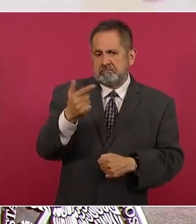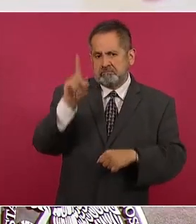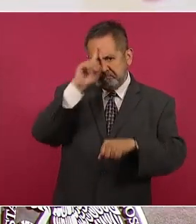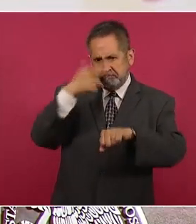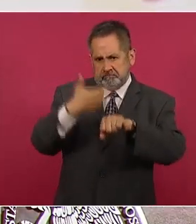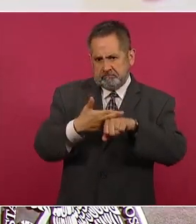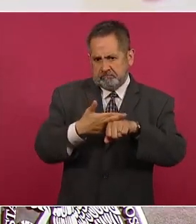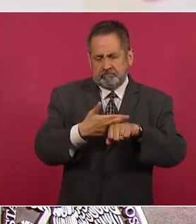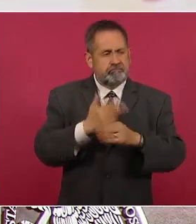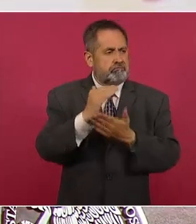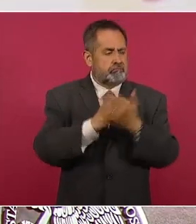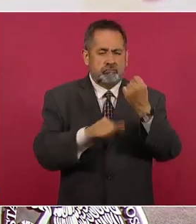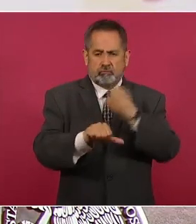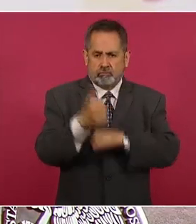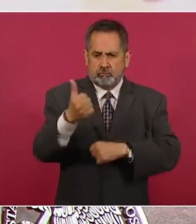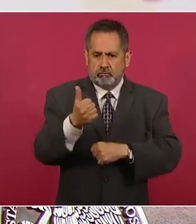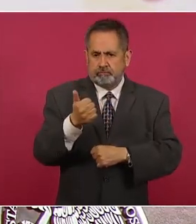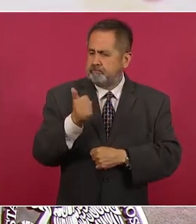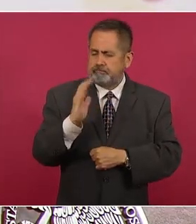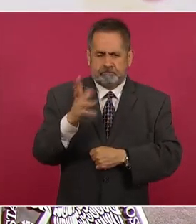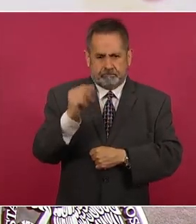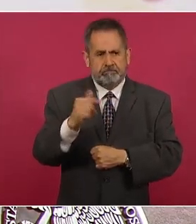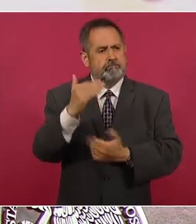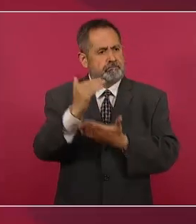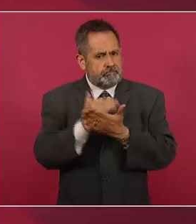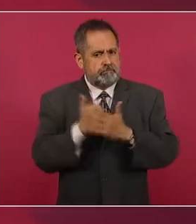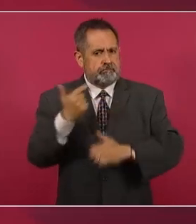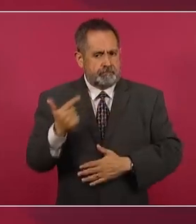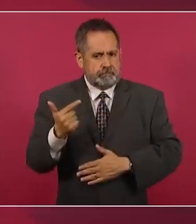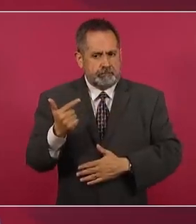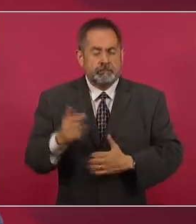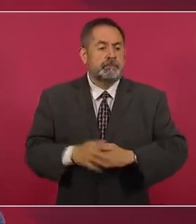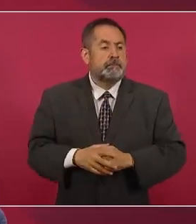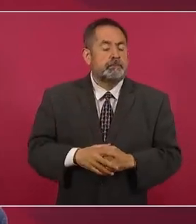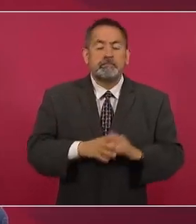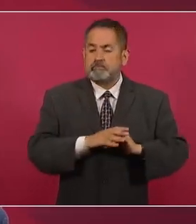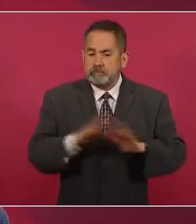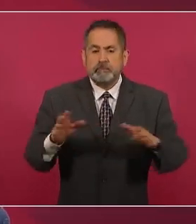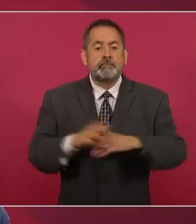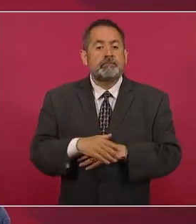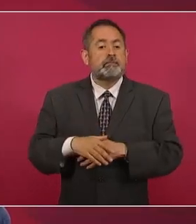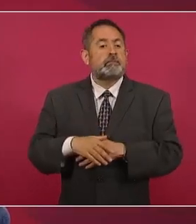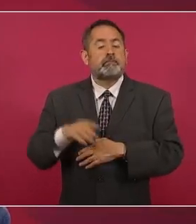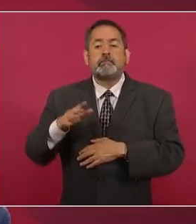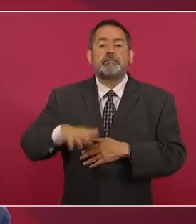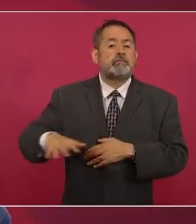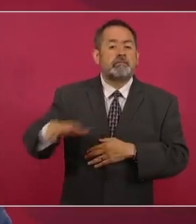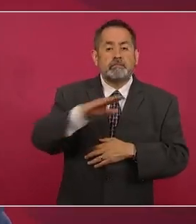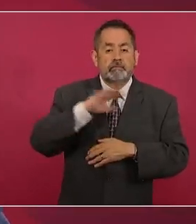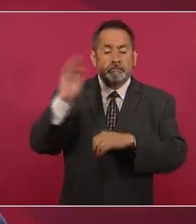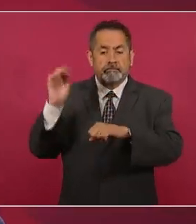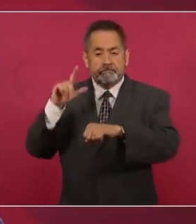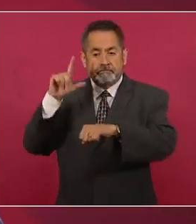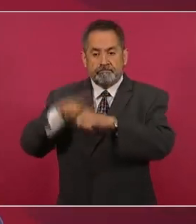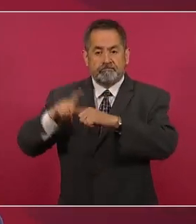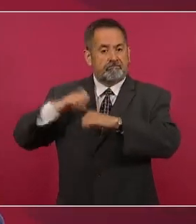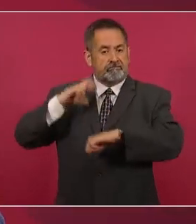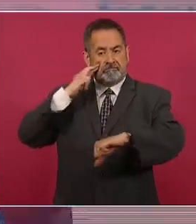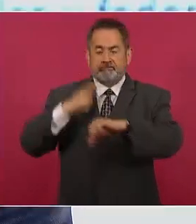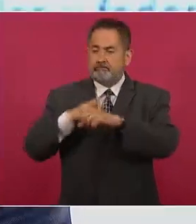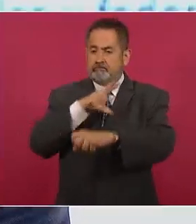Otro tema fundamental es la federalización de las elecciones para que desaparezcan los